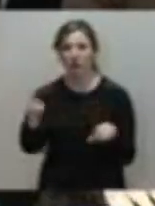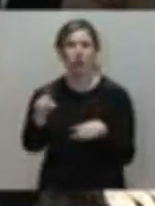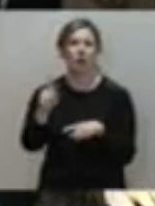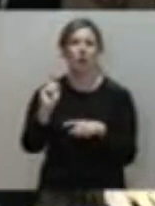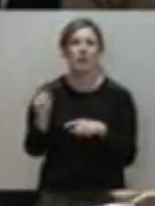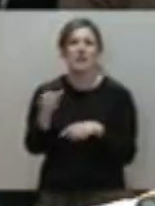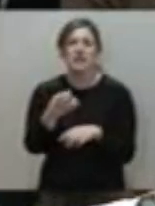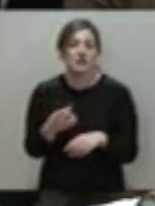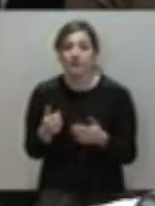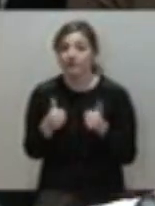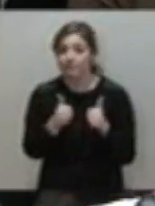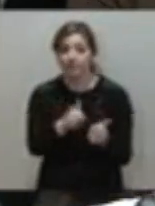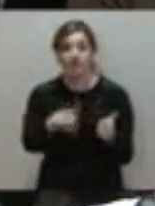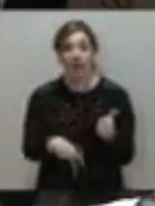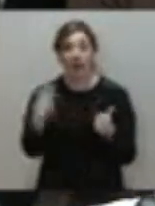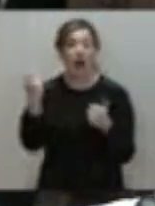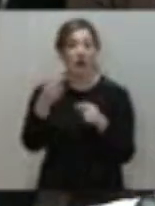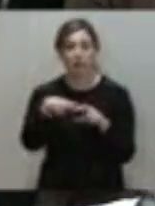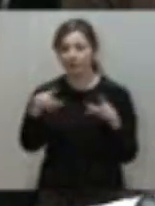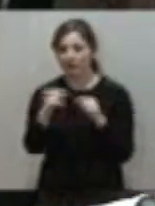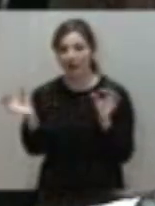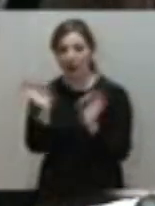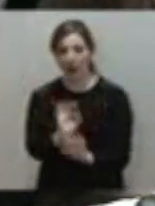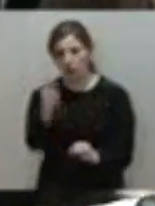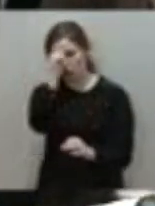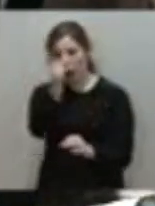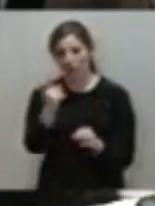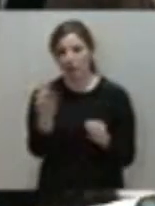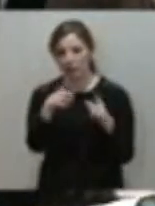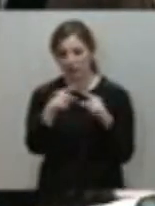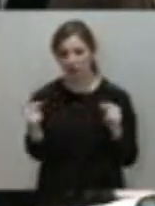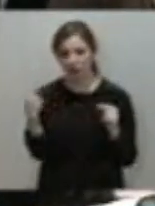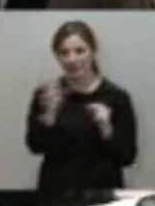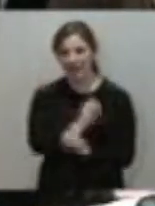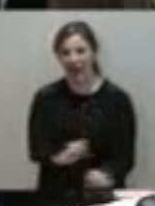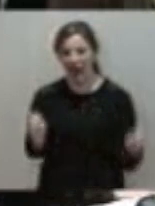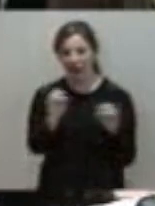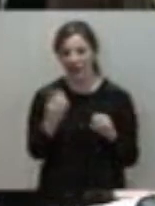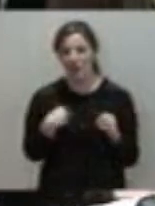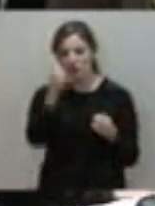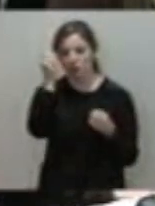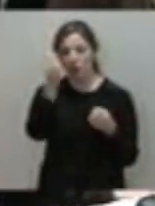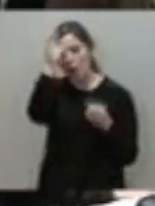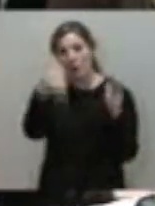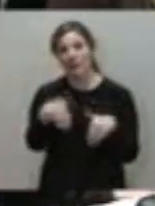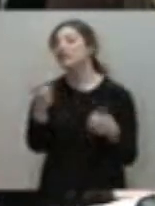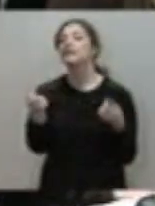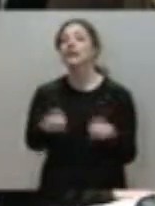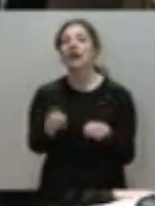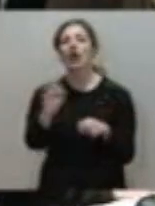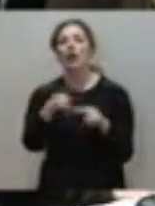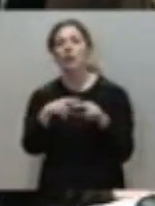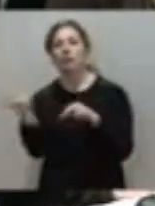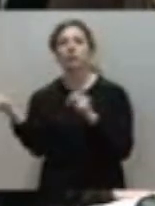de la PSA, ni cuando ha sido presidente del gobierno asturiano, no sabía nada de lo que estaba pasando en Asturias, nada, mientras se cerraban las minas, mientras se traía carbón de fuera. Pues no lo vamos a